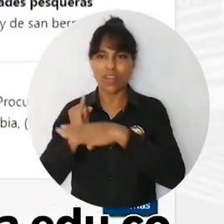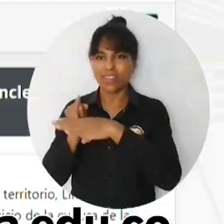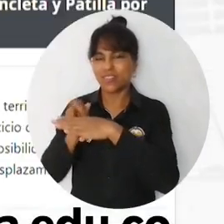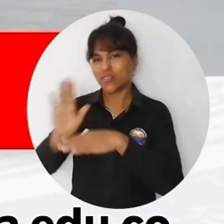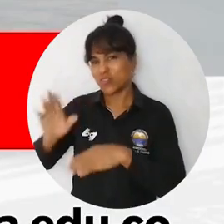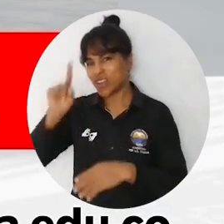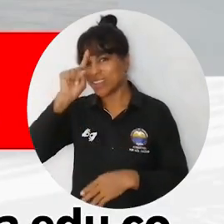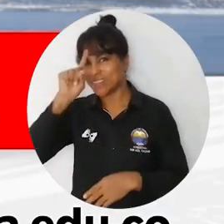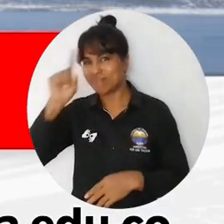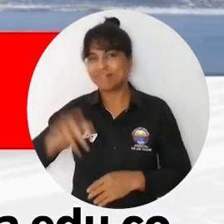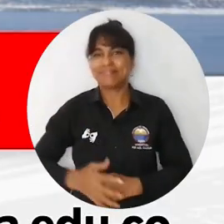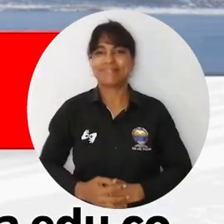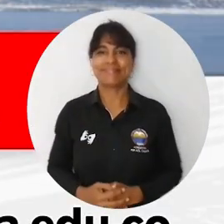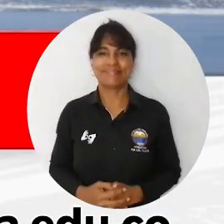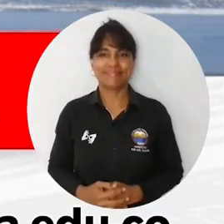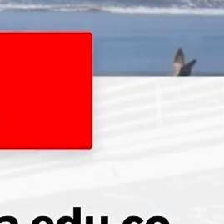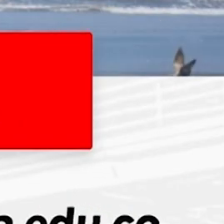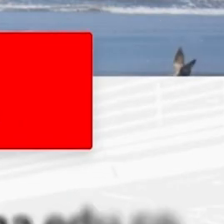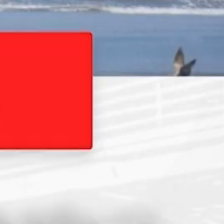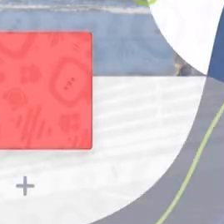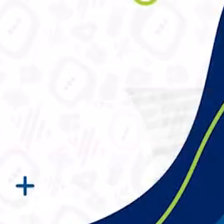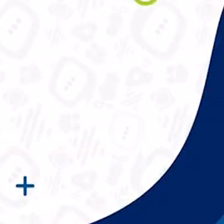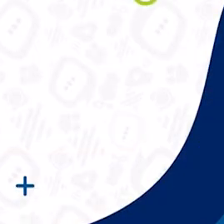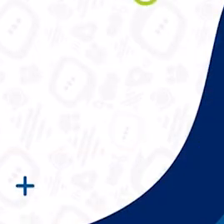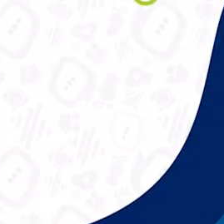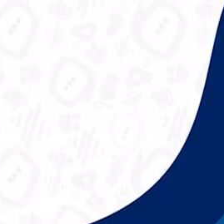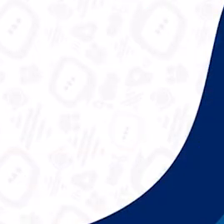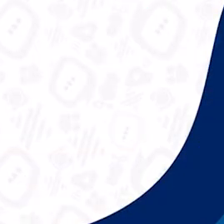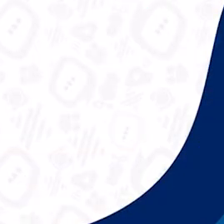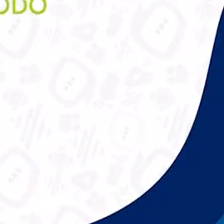realizada por la Alma Mater y el Instituto Helmholtz.